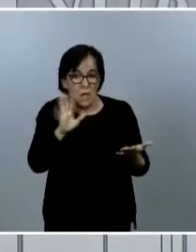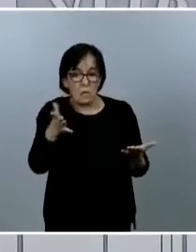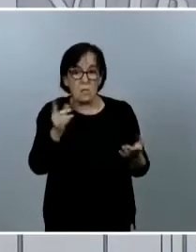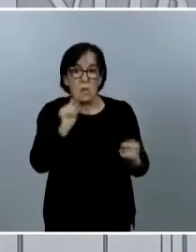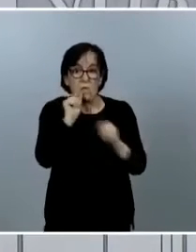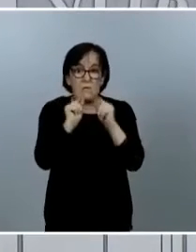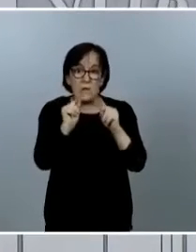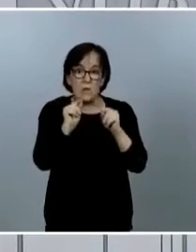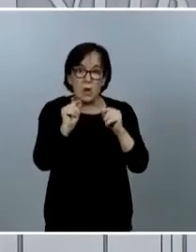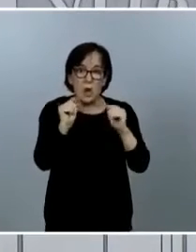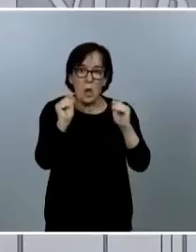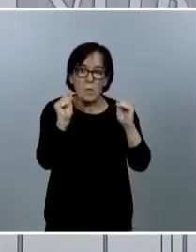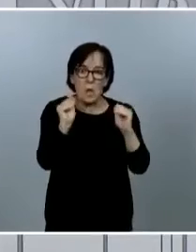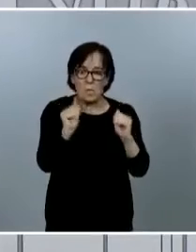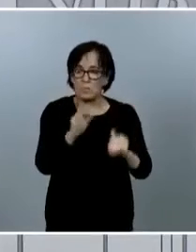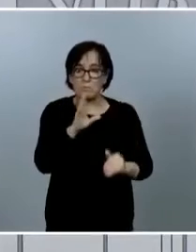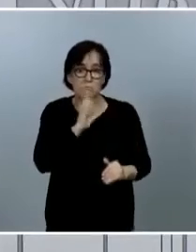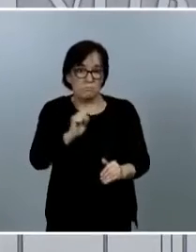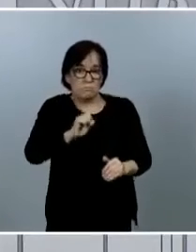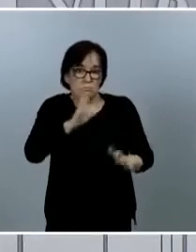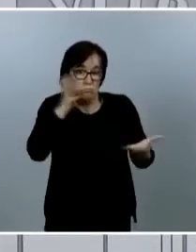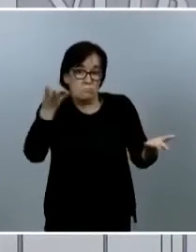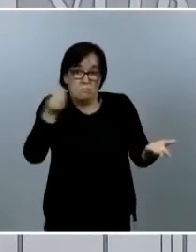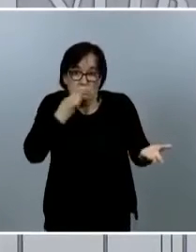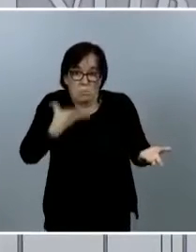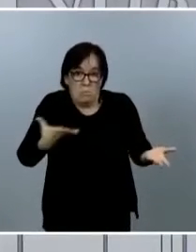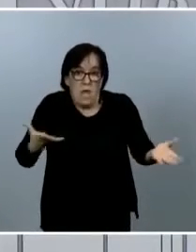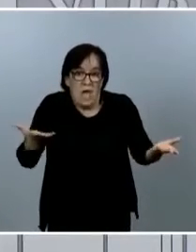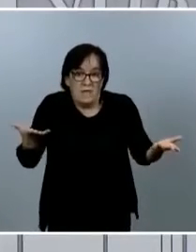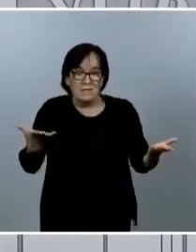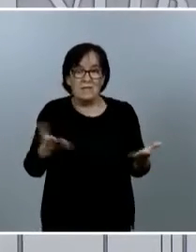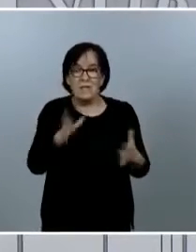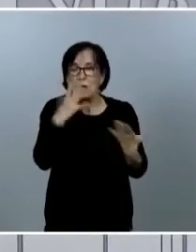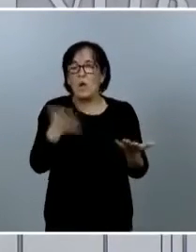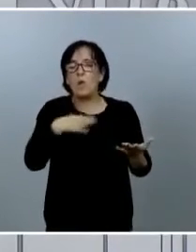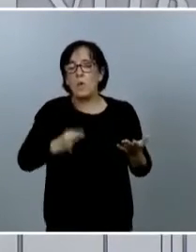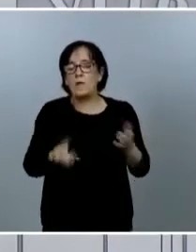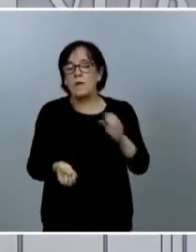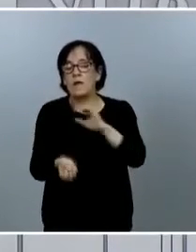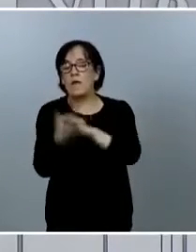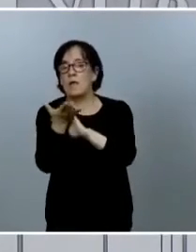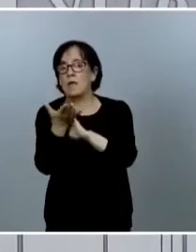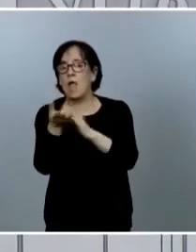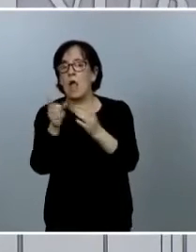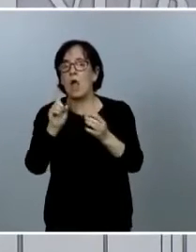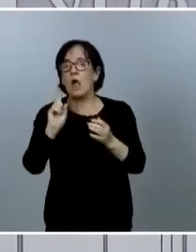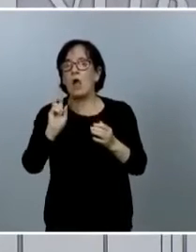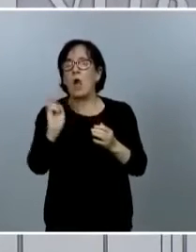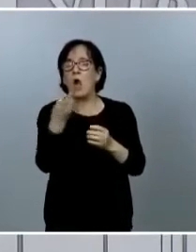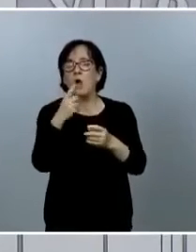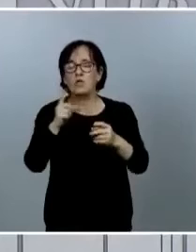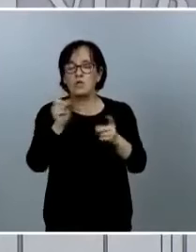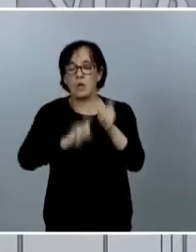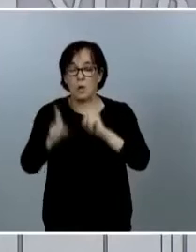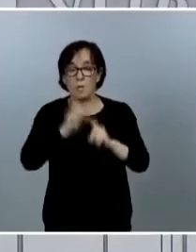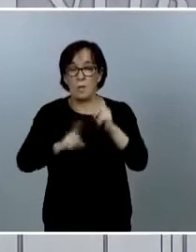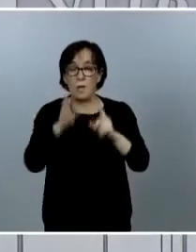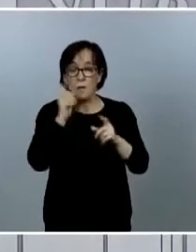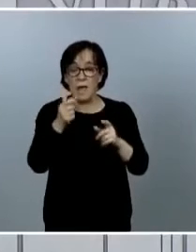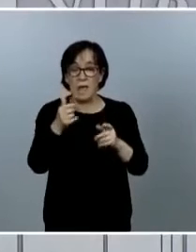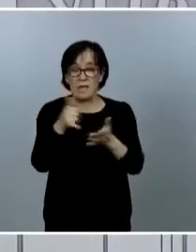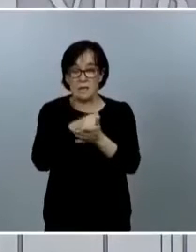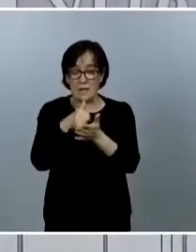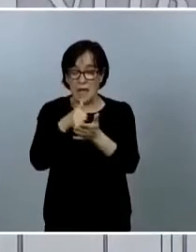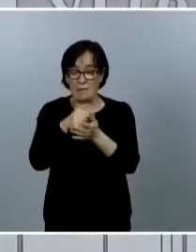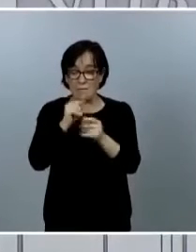supuesto es estupendo y bienvenido sea lo que puede generar otro tipo de problemas porque si genera casos mucho más leves si ya